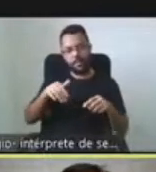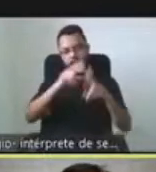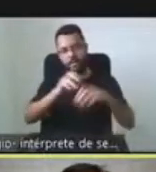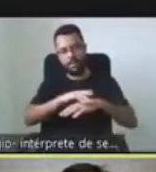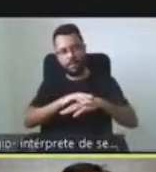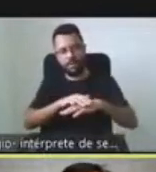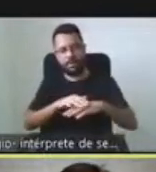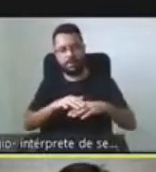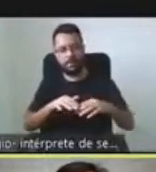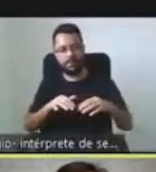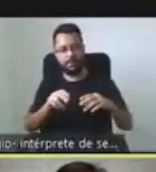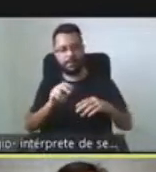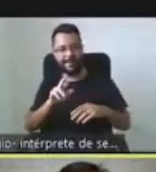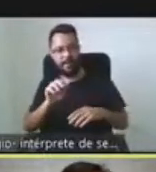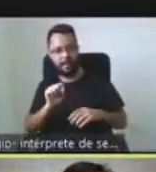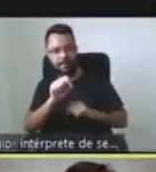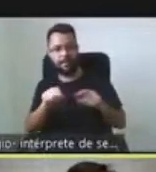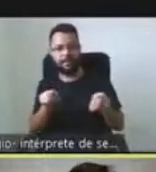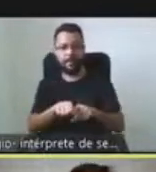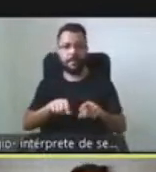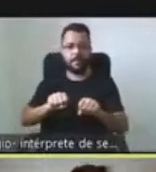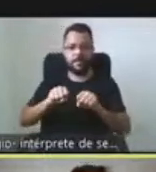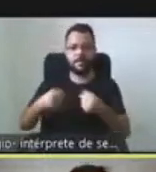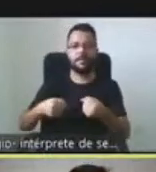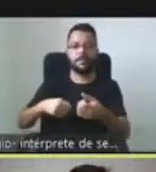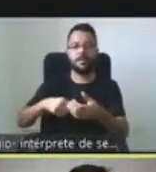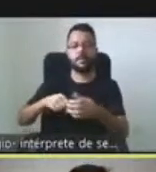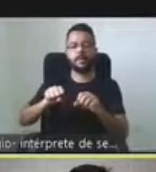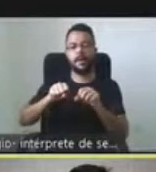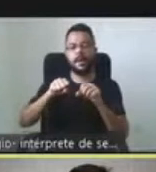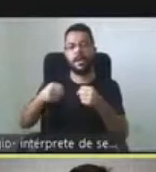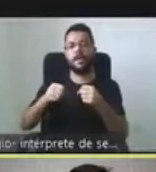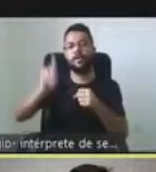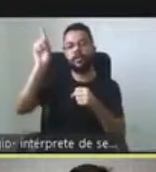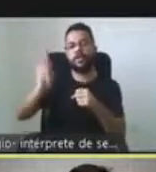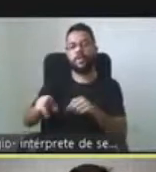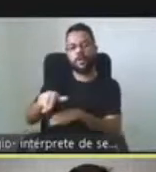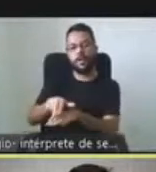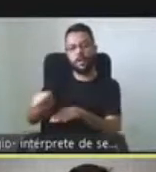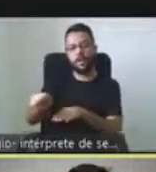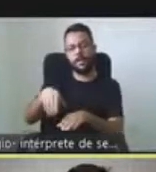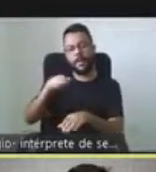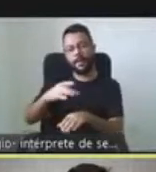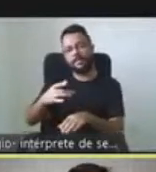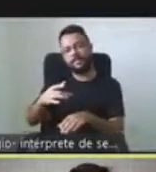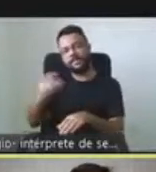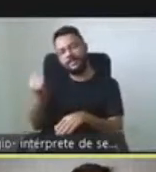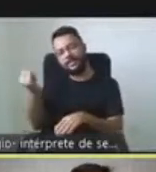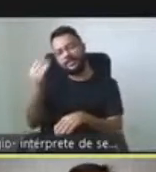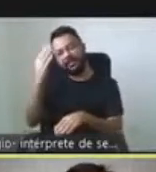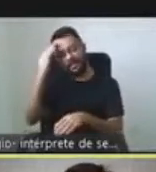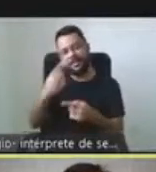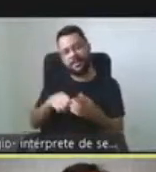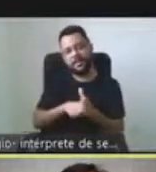advocacy, que es la defensa de derechos de los pacientes, pero además están sumamente conscientes de la importancia de la investigación